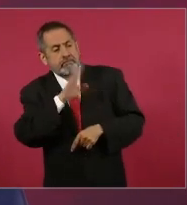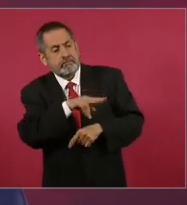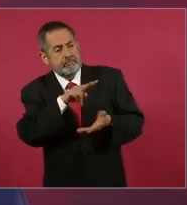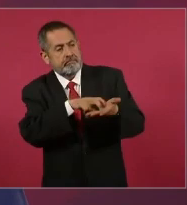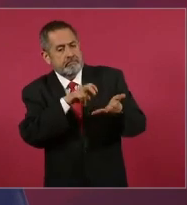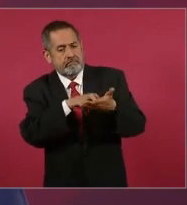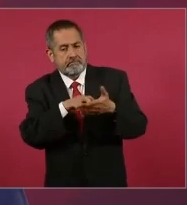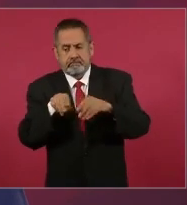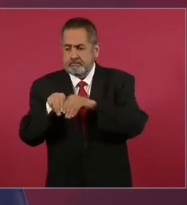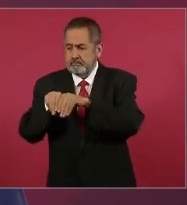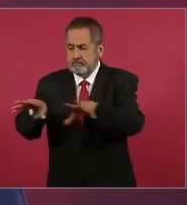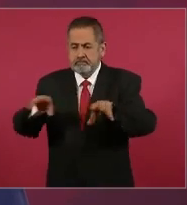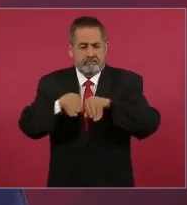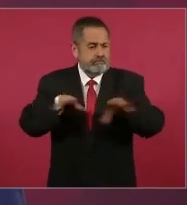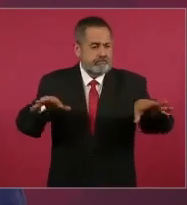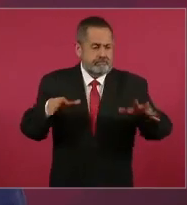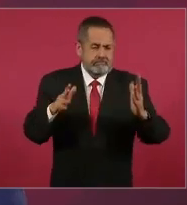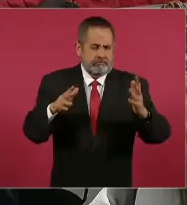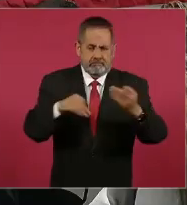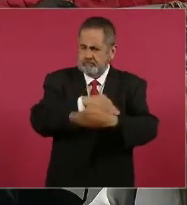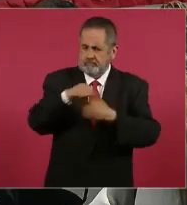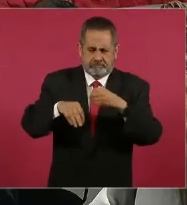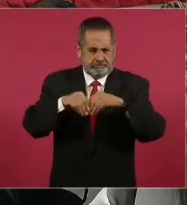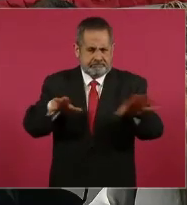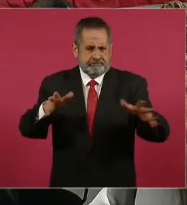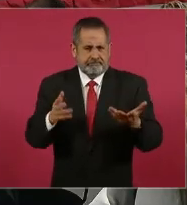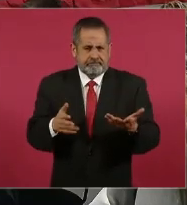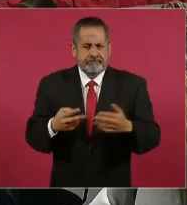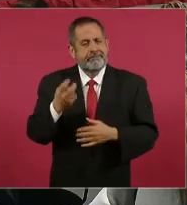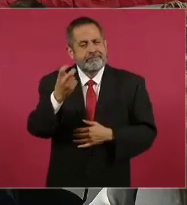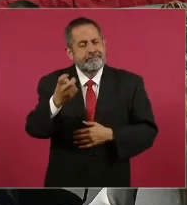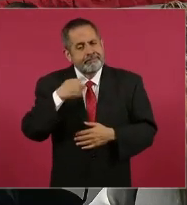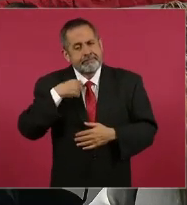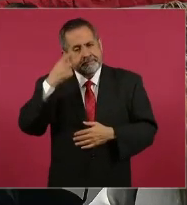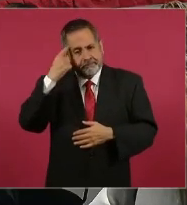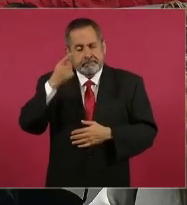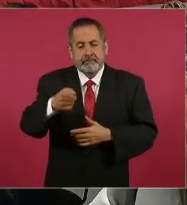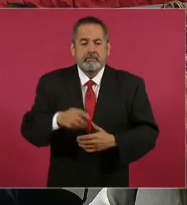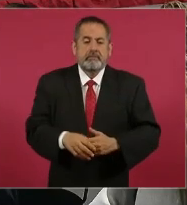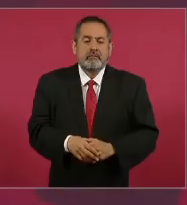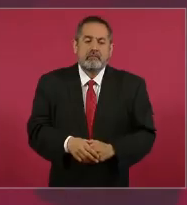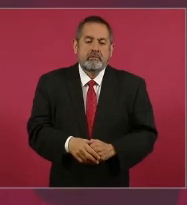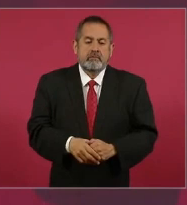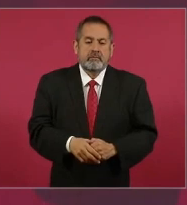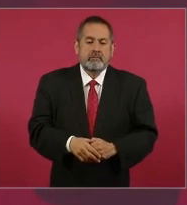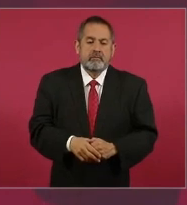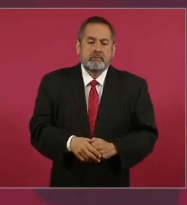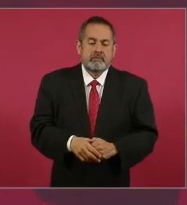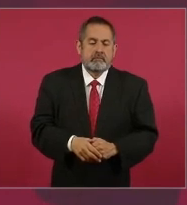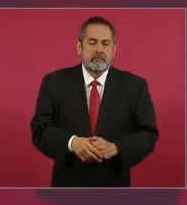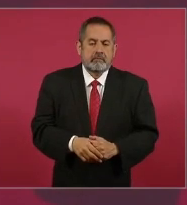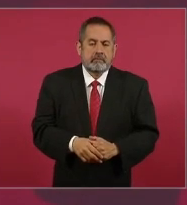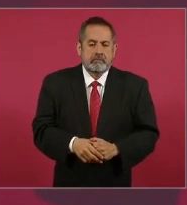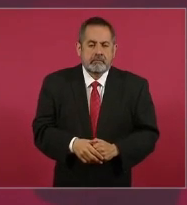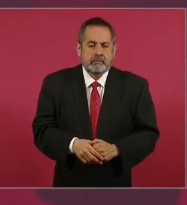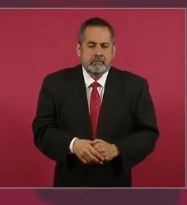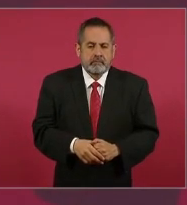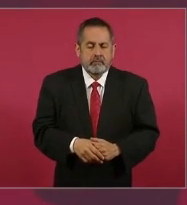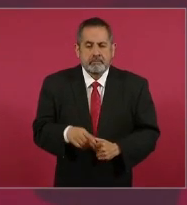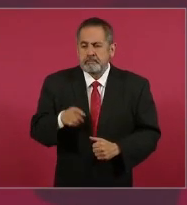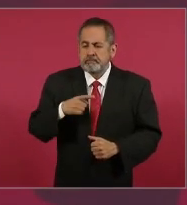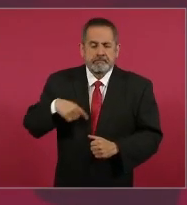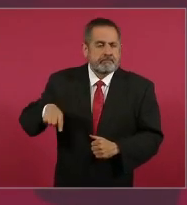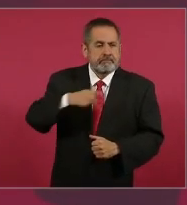corregir un post? Sí, porque es que uno tiene que aprender